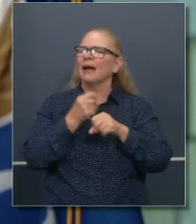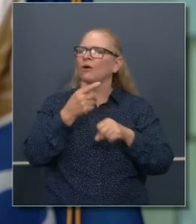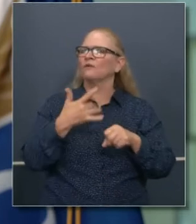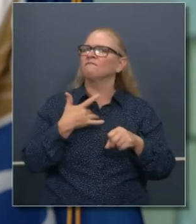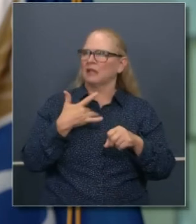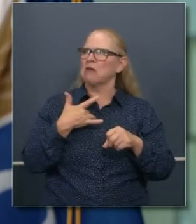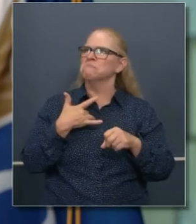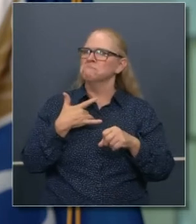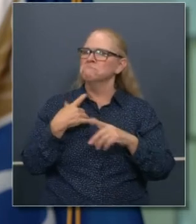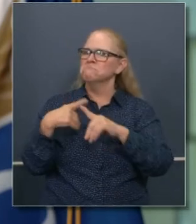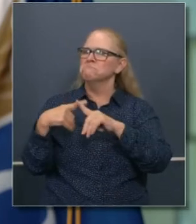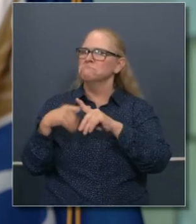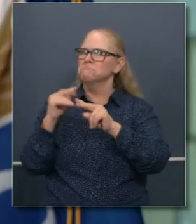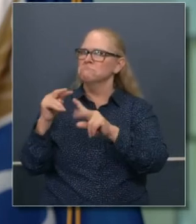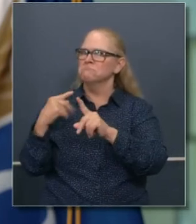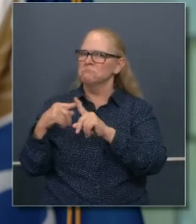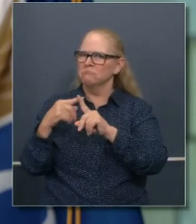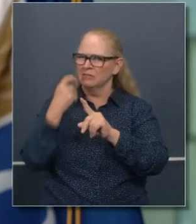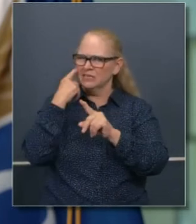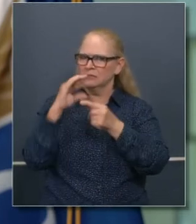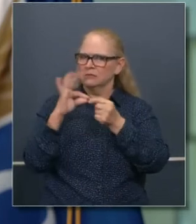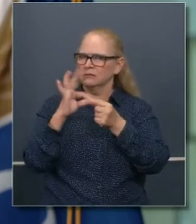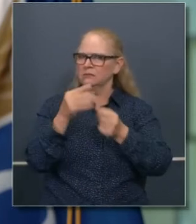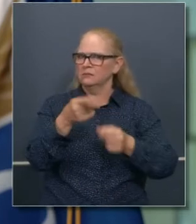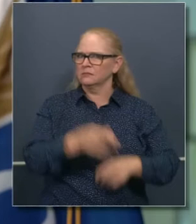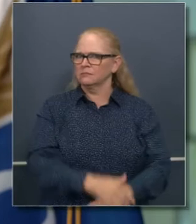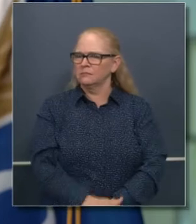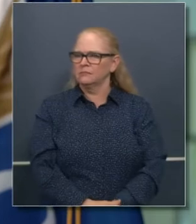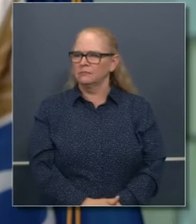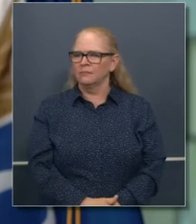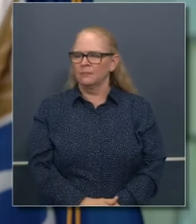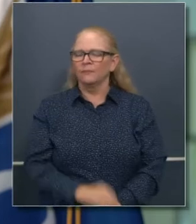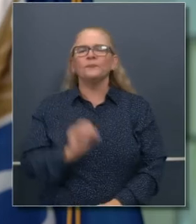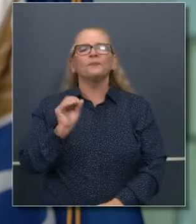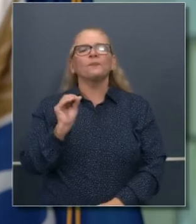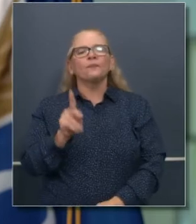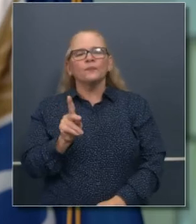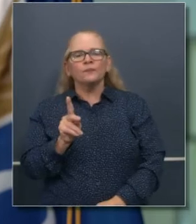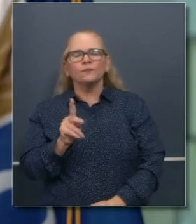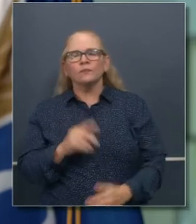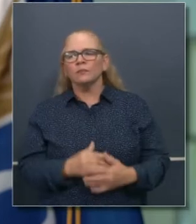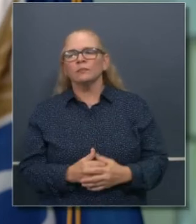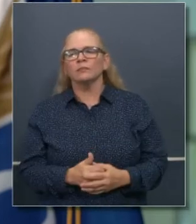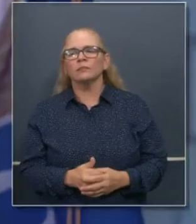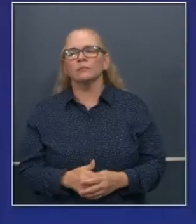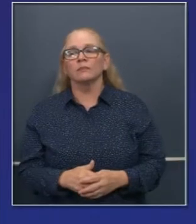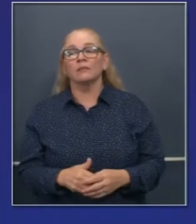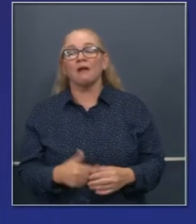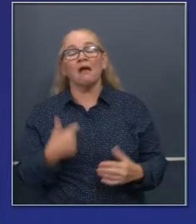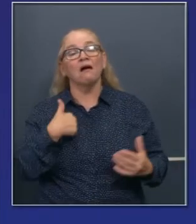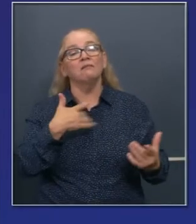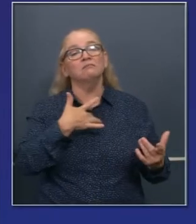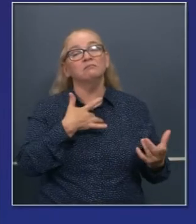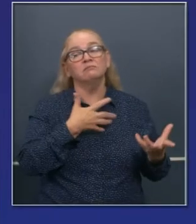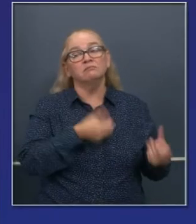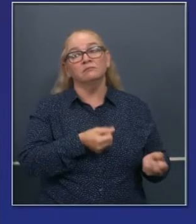órdenes recientes? Quiero mostrarles la transparencia de las hospitalizaciones. Esto es lo que me da a mí cierta confianza de que nos movemos en la